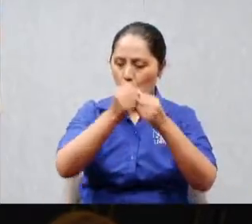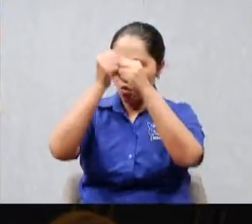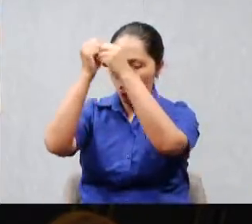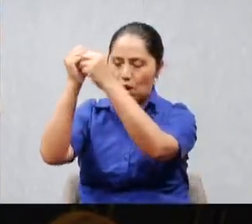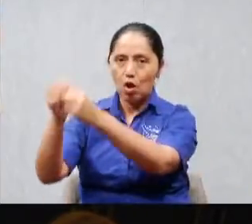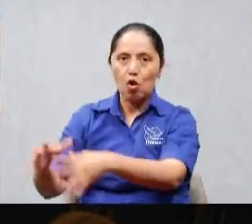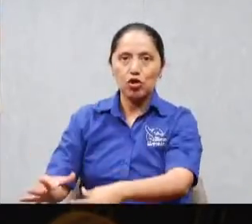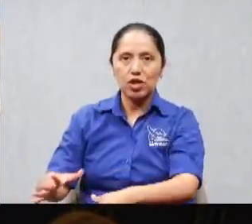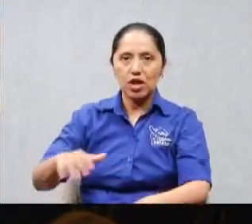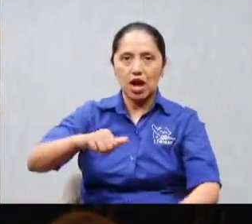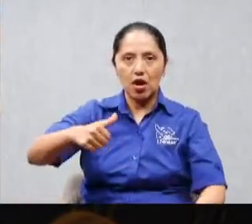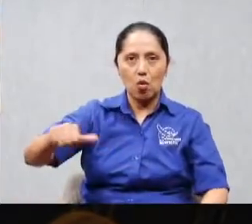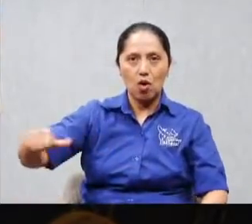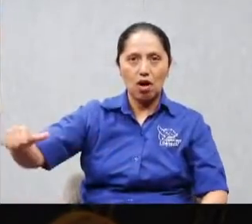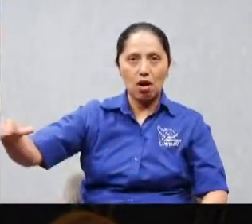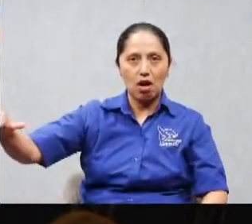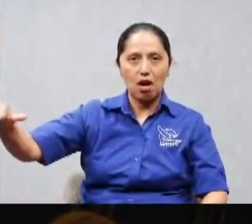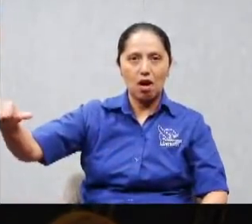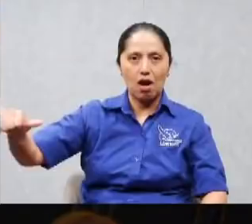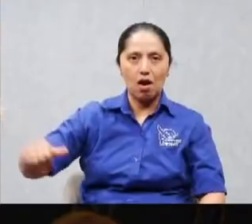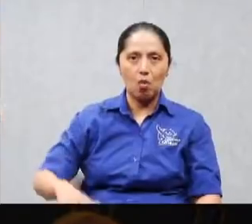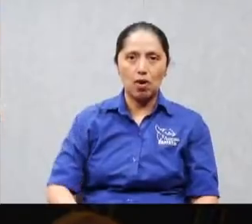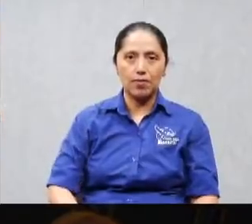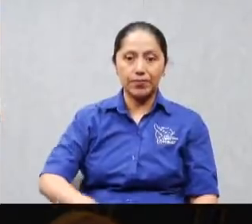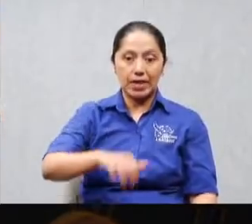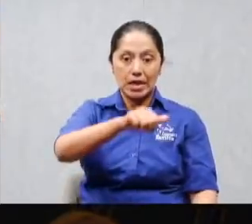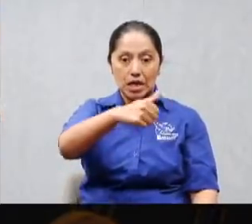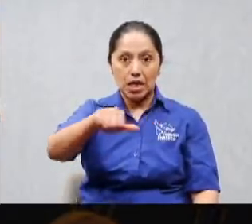sale un leviatán hermano